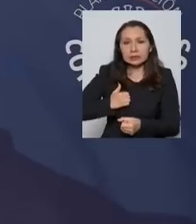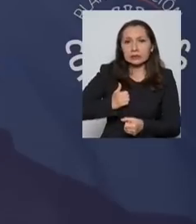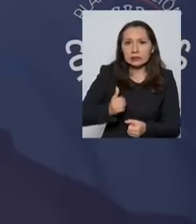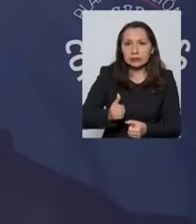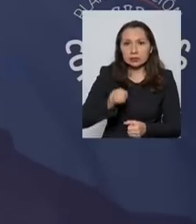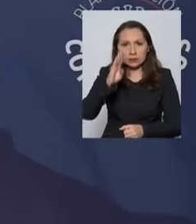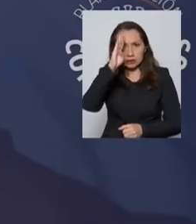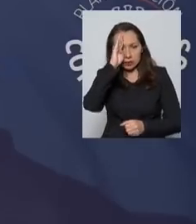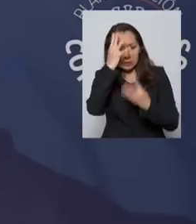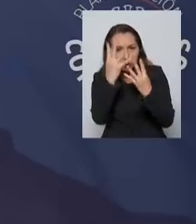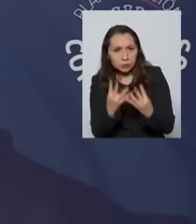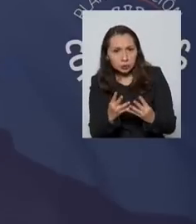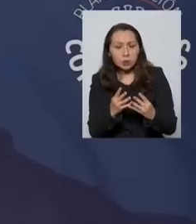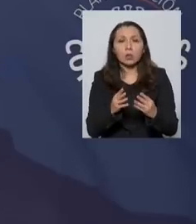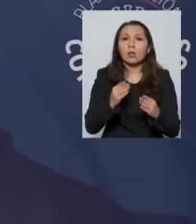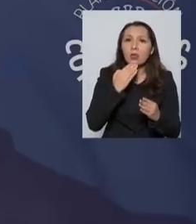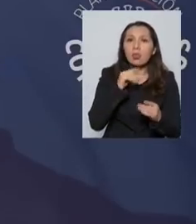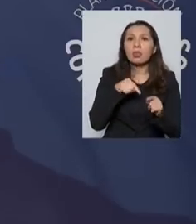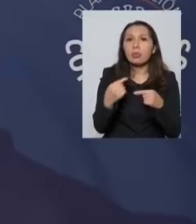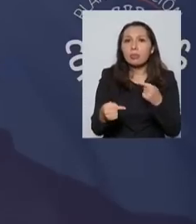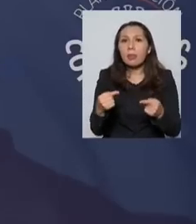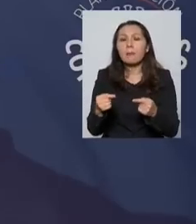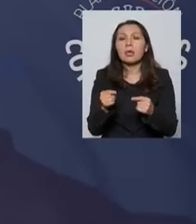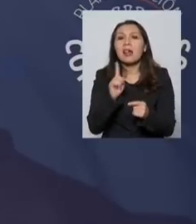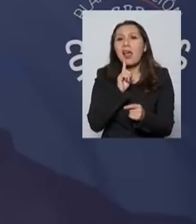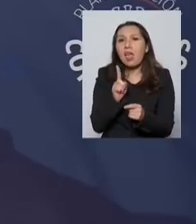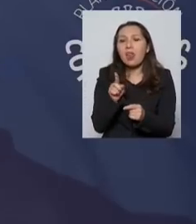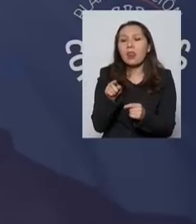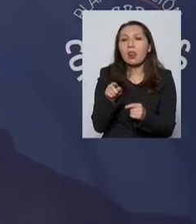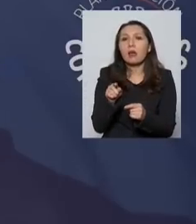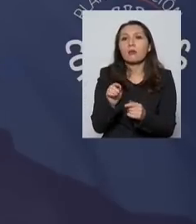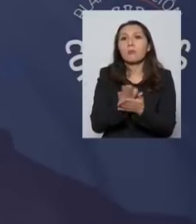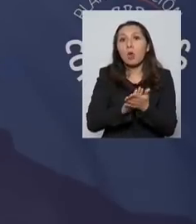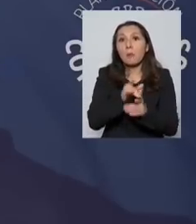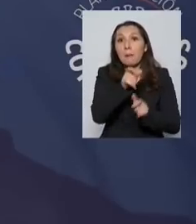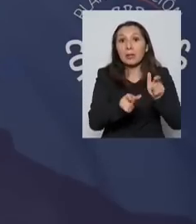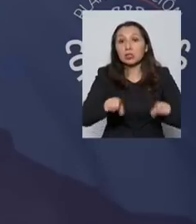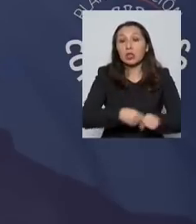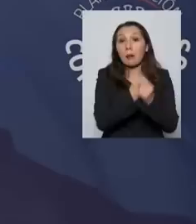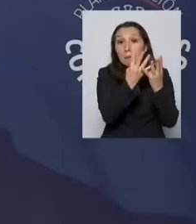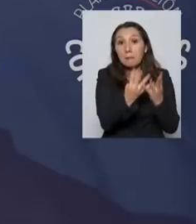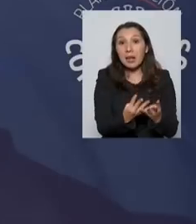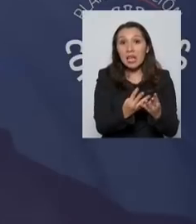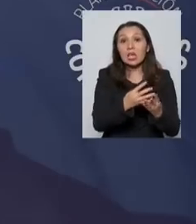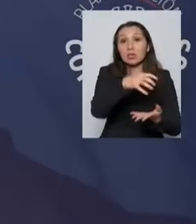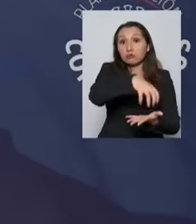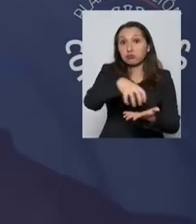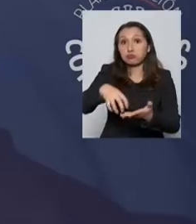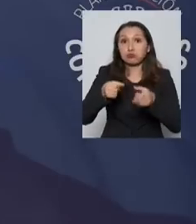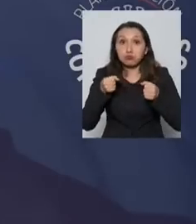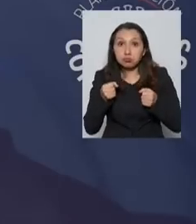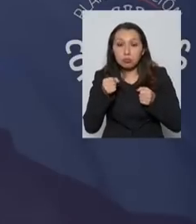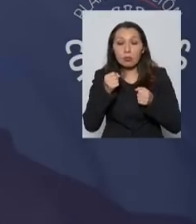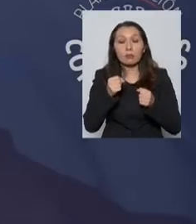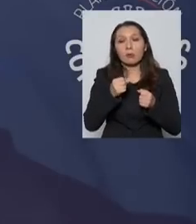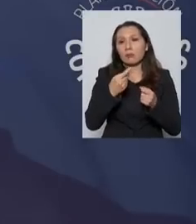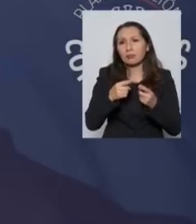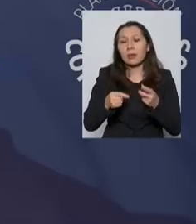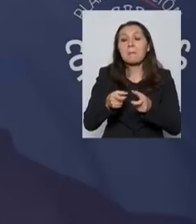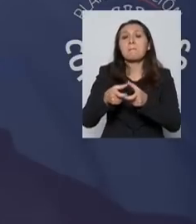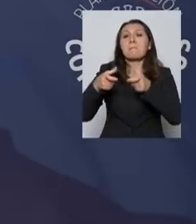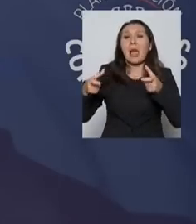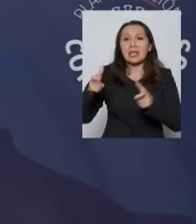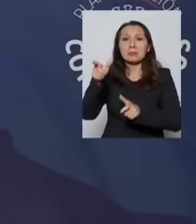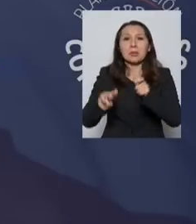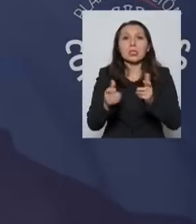gendarmes, por supuesto los reclusos internos en las cárceles, en fin, una